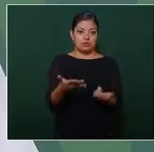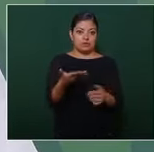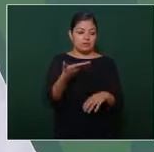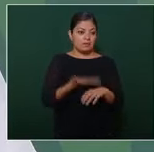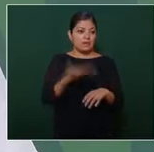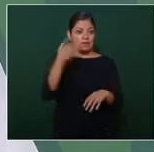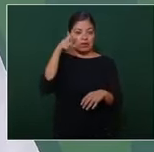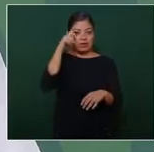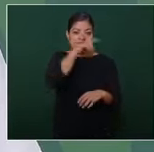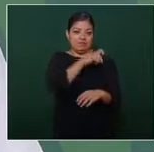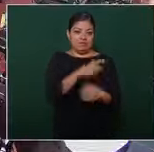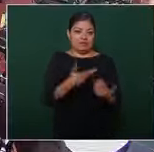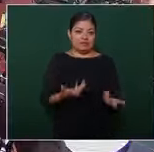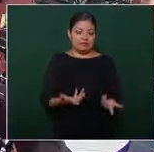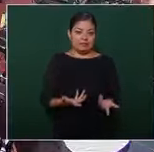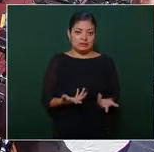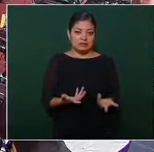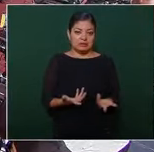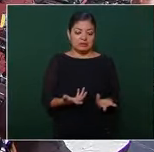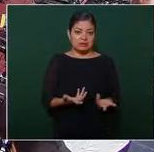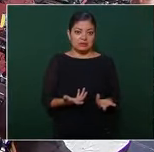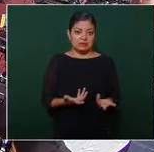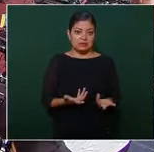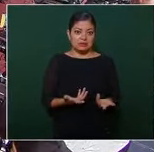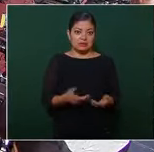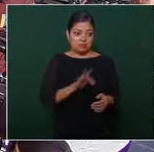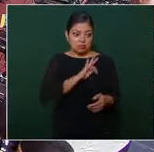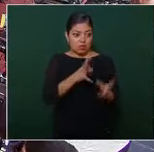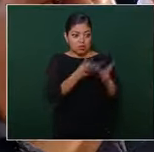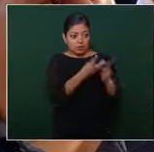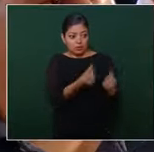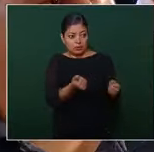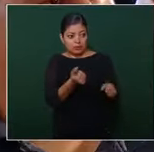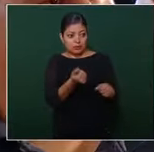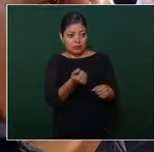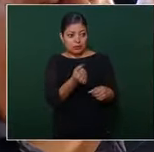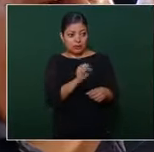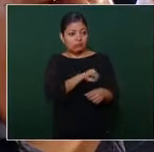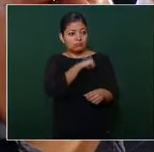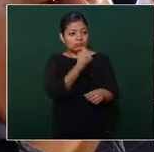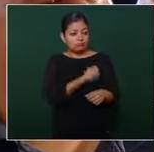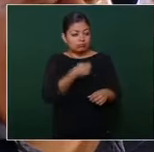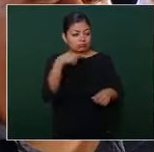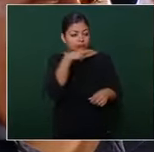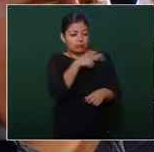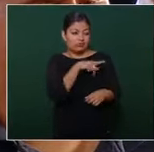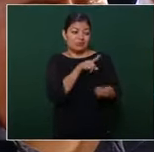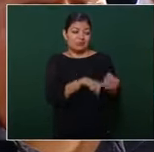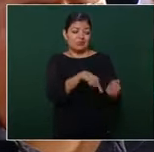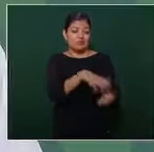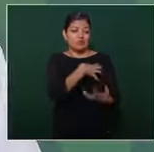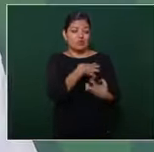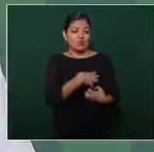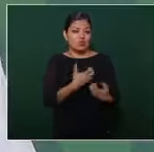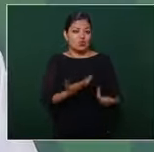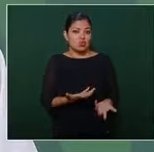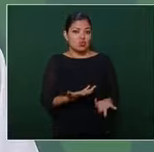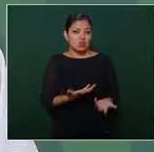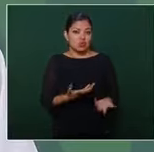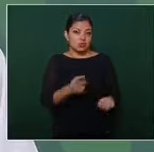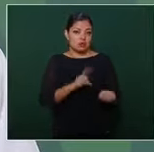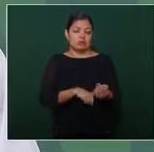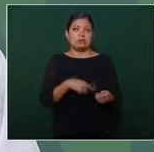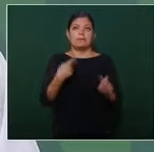difícil sanar sanar con ese dolor cuando se pierde